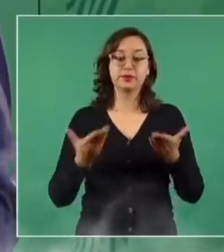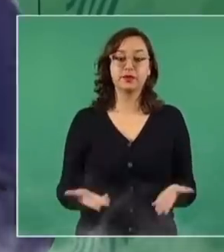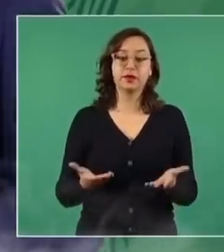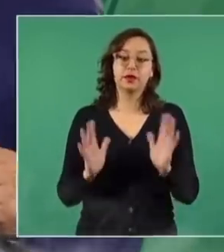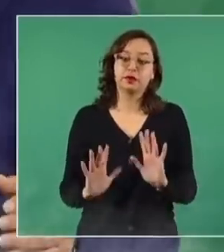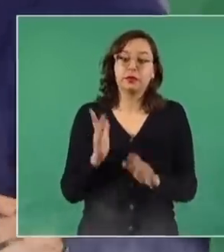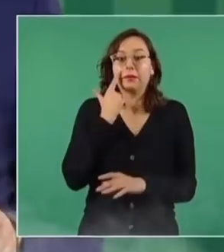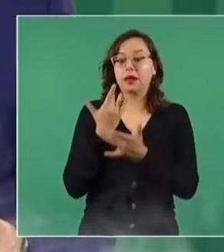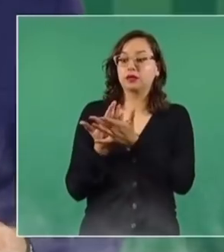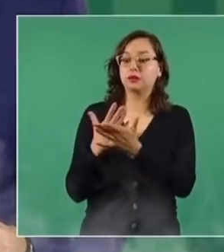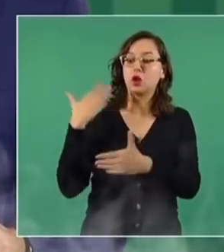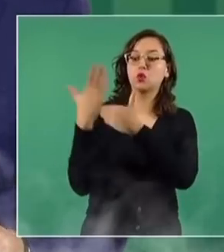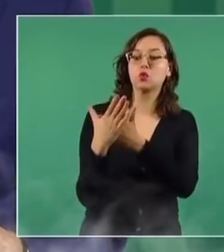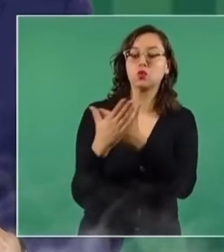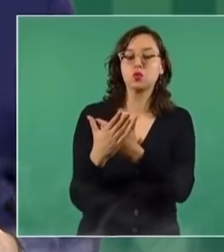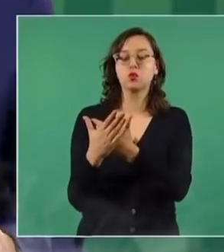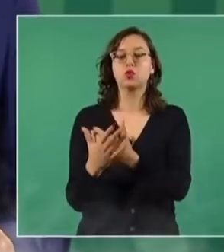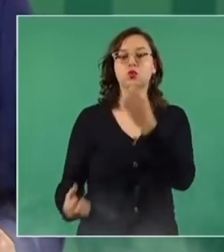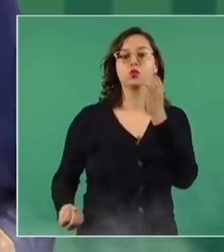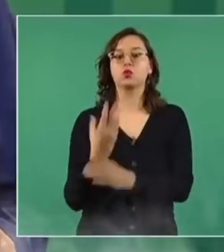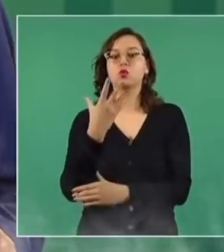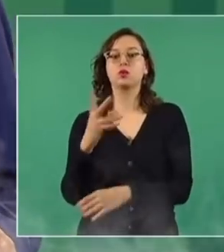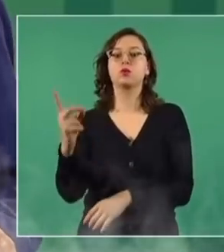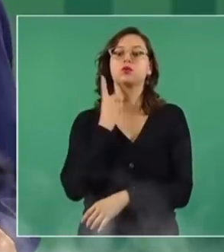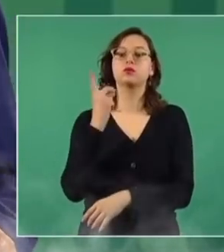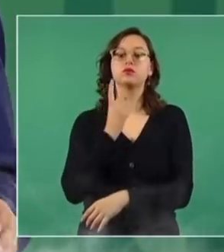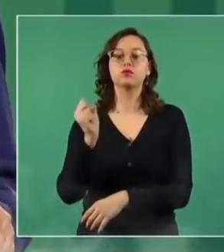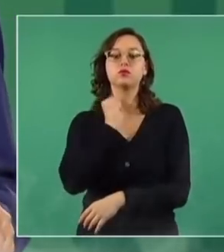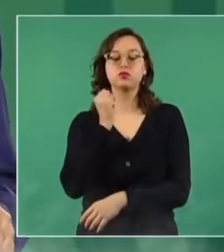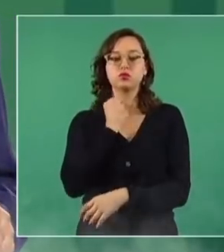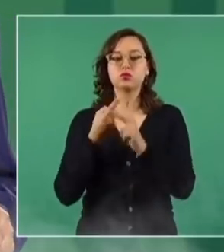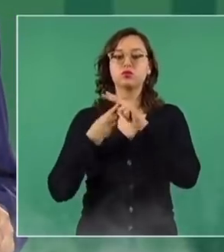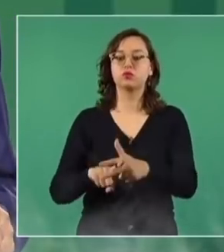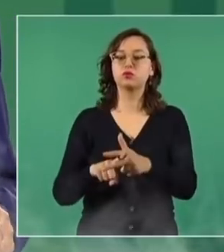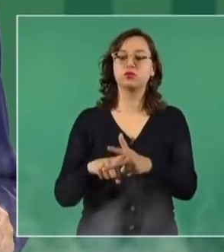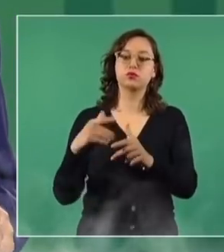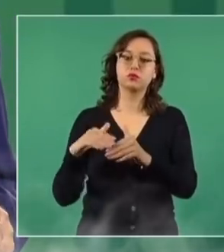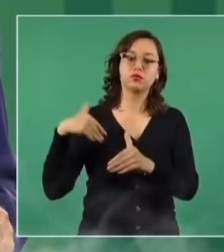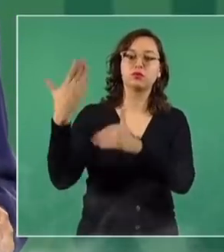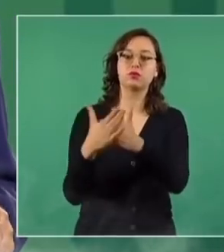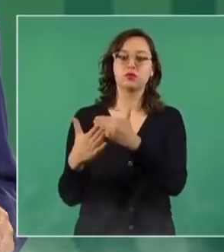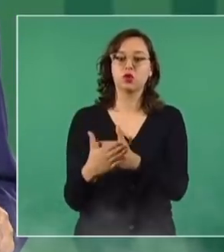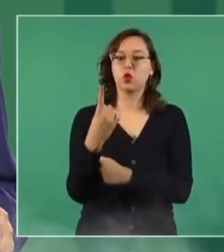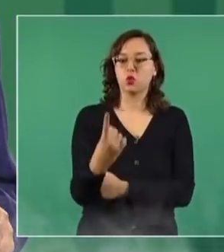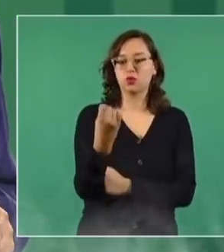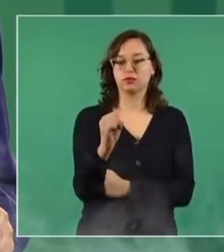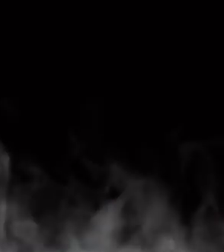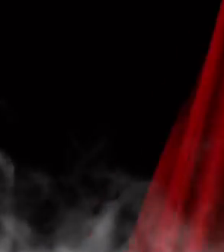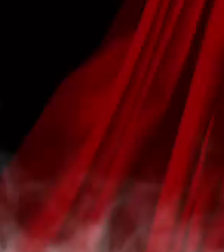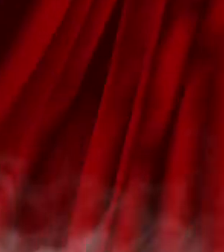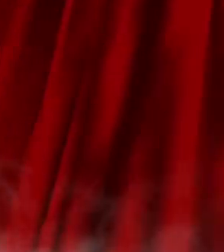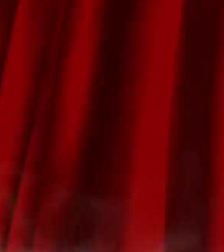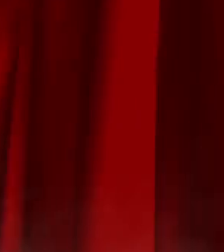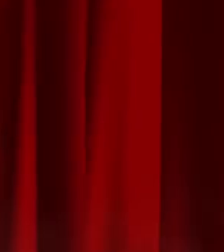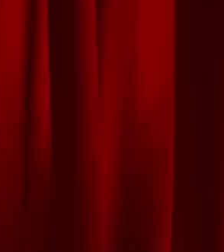al nuevo Congreso, en este caso a la nueva legislatura, a partir del día primero de septiembre.